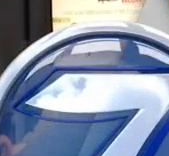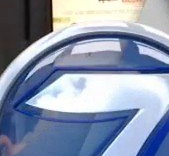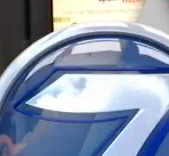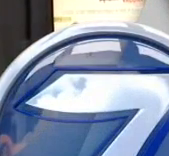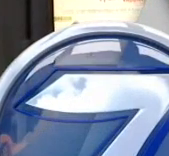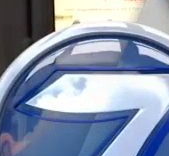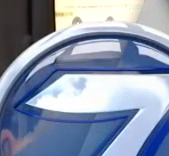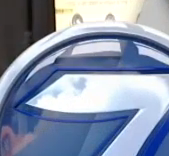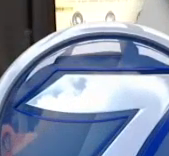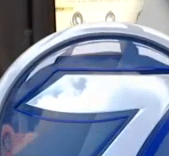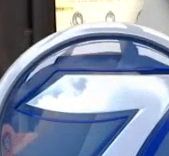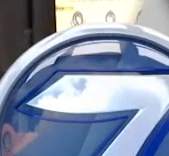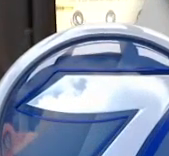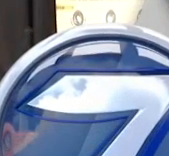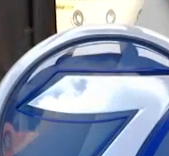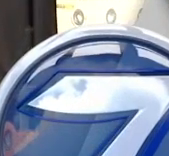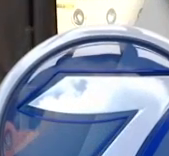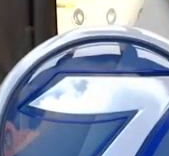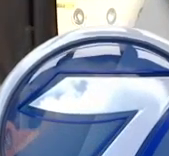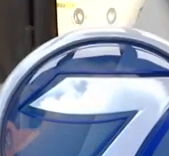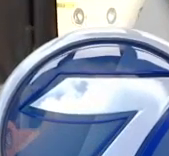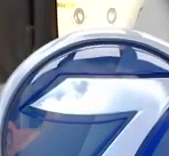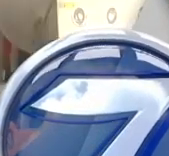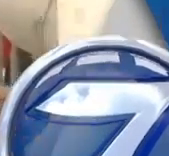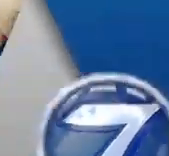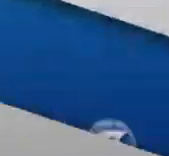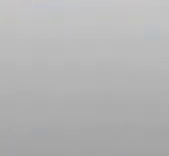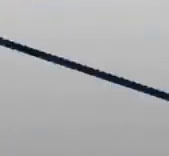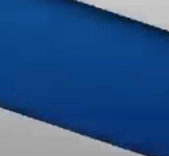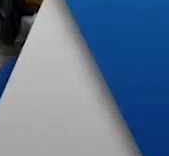recibir la segunda dosis contra el COVID-19.